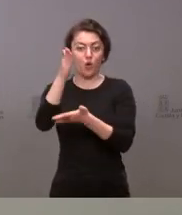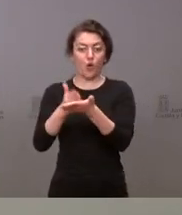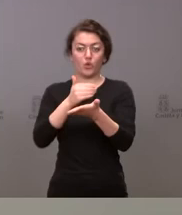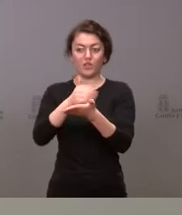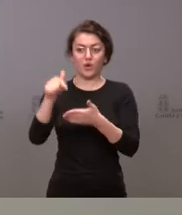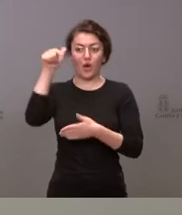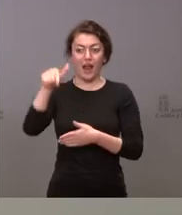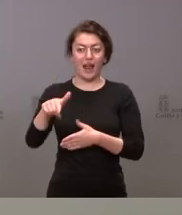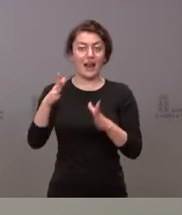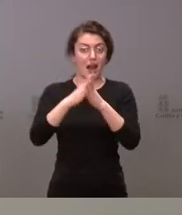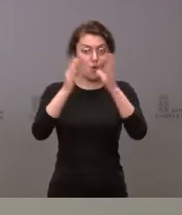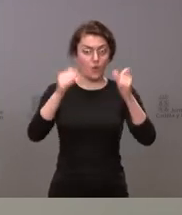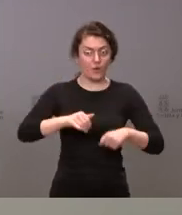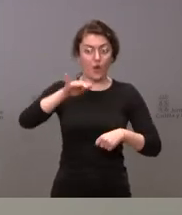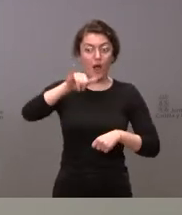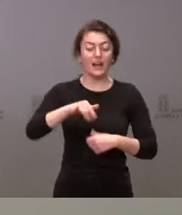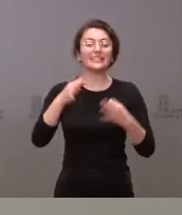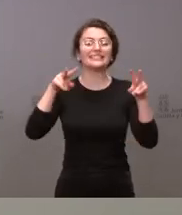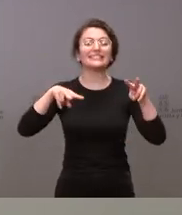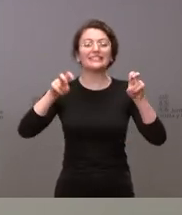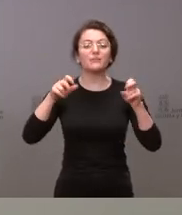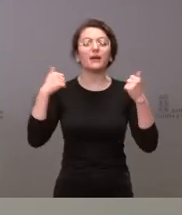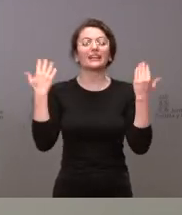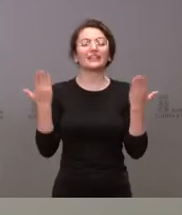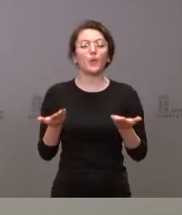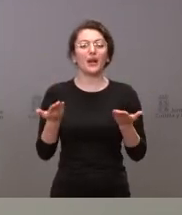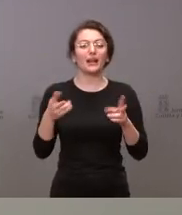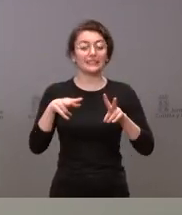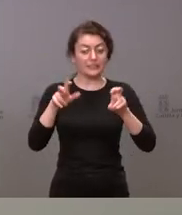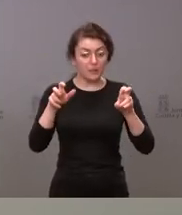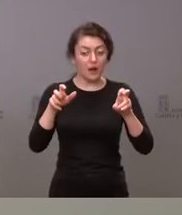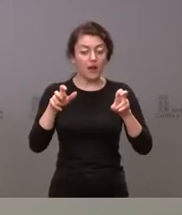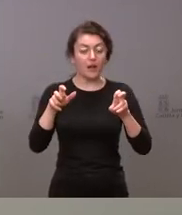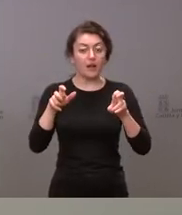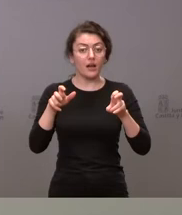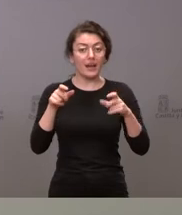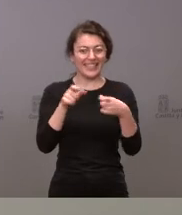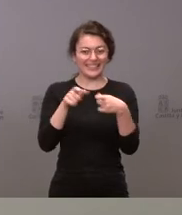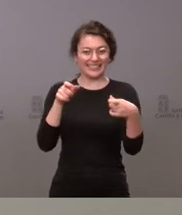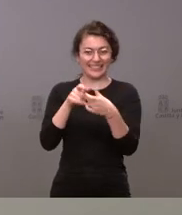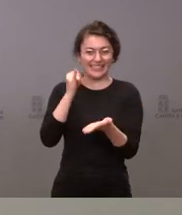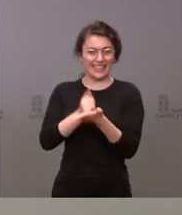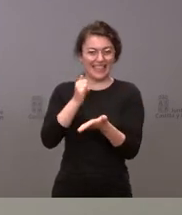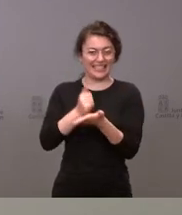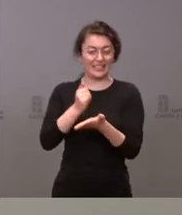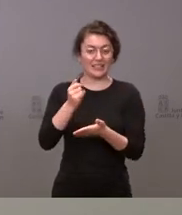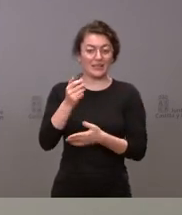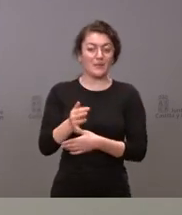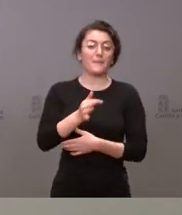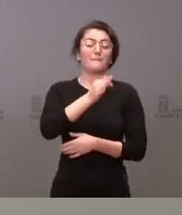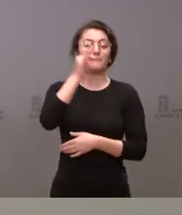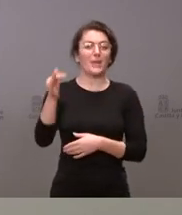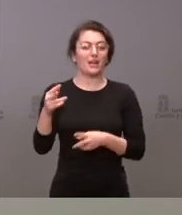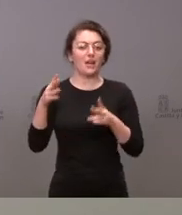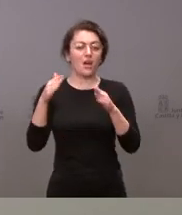básicamente tienen que ver con los aspectos relativos a los test y a las cuarentenas. Son cuestiones que ustedes